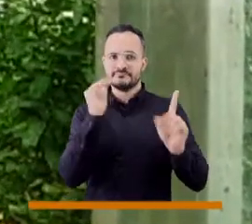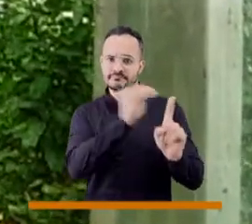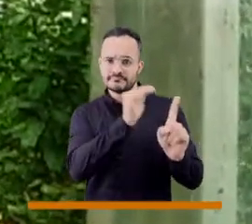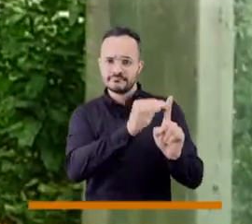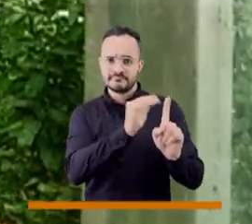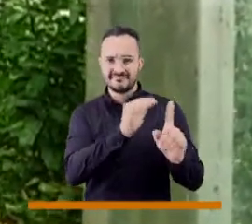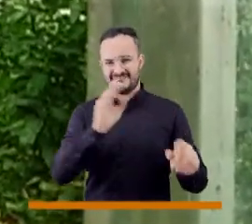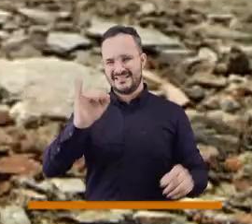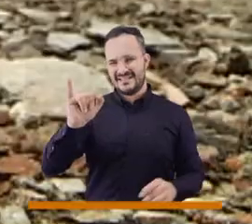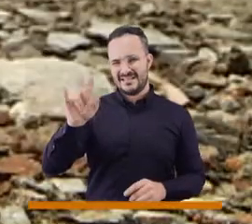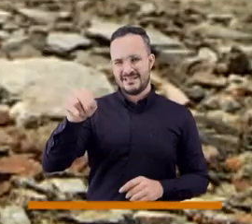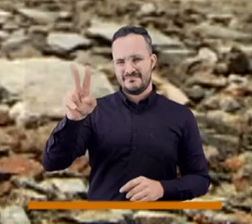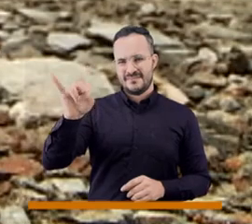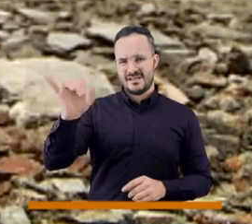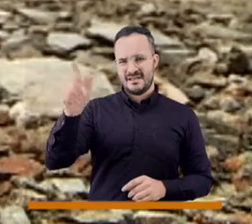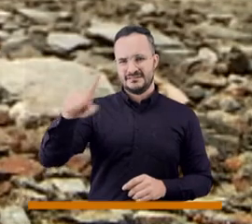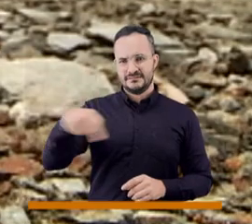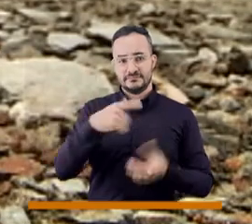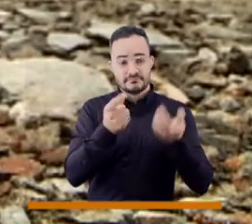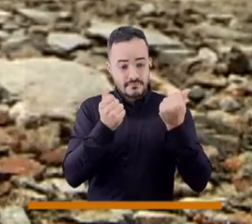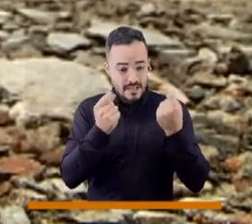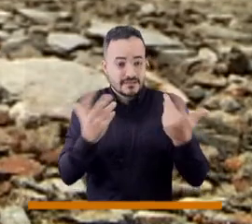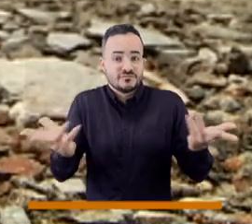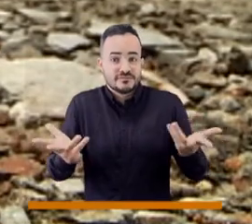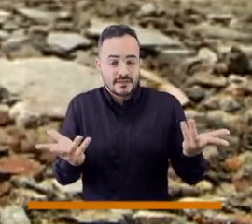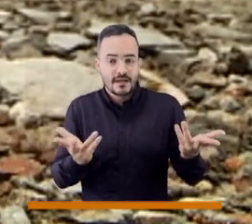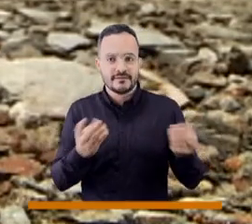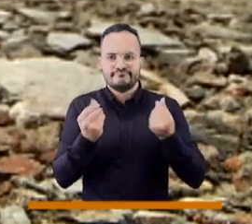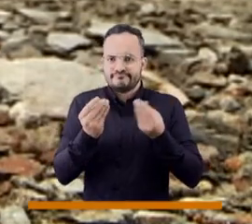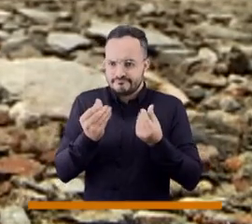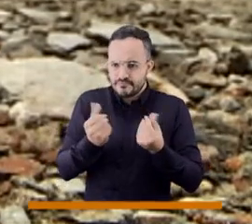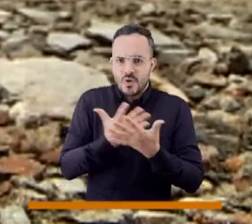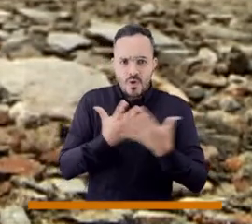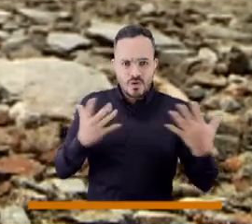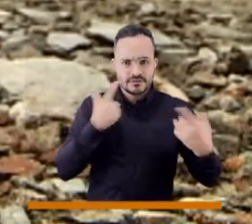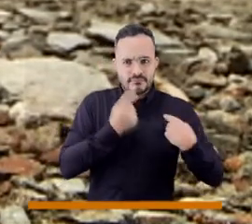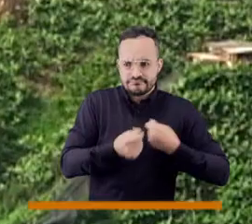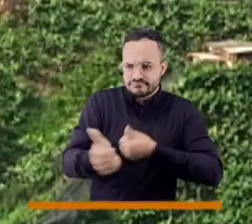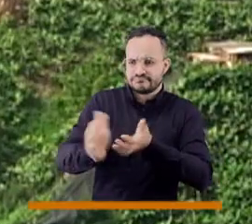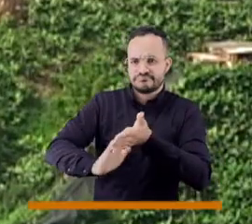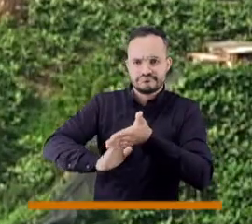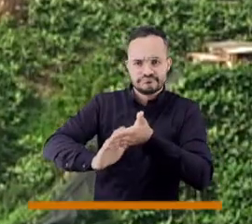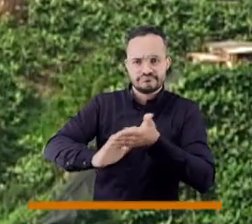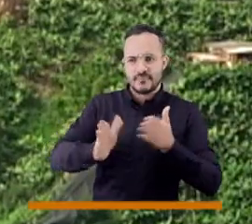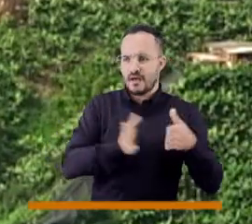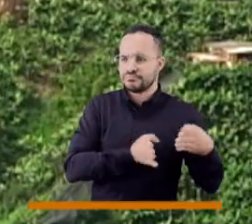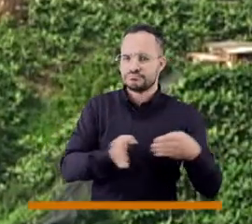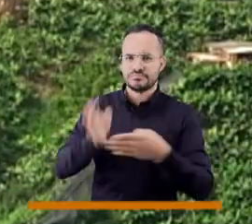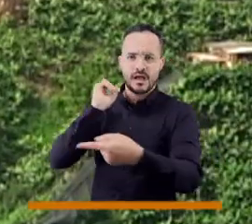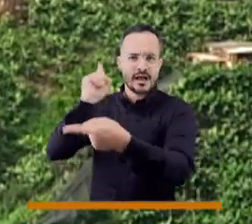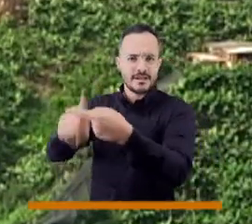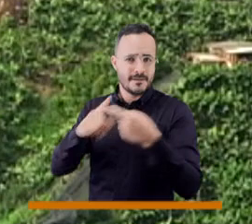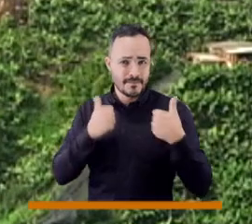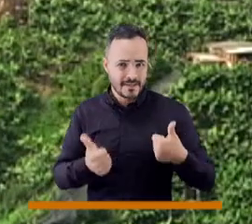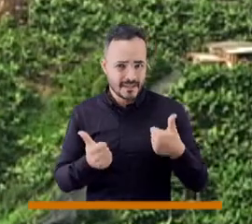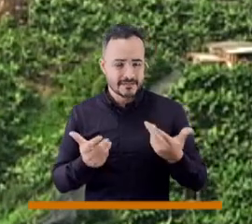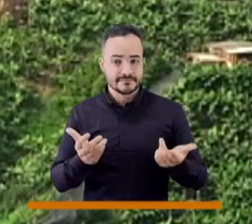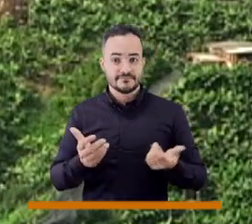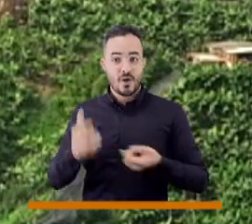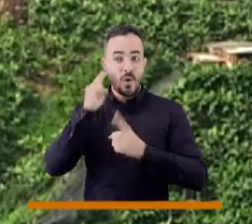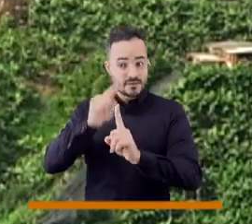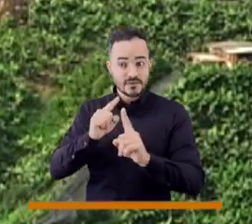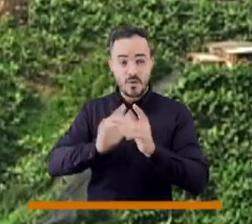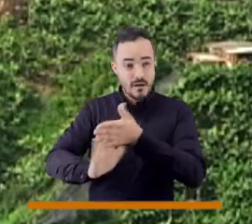la plata, el recurso para el mantenimiento total de esa vía y para que con la